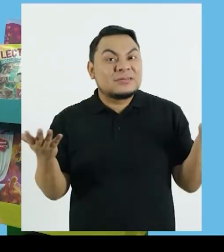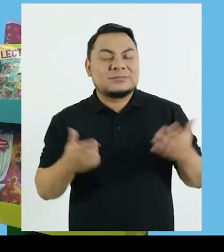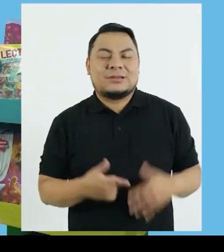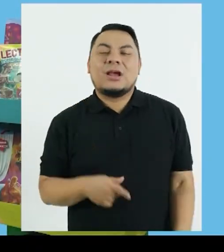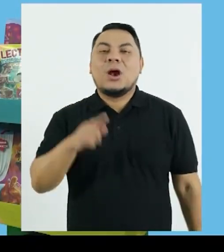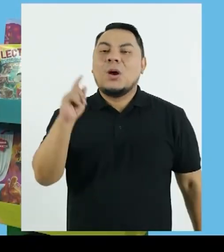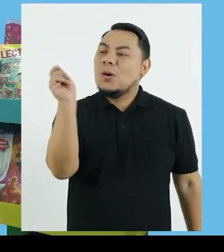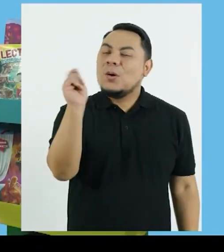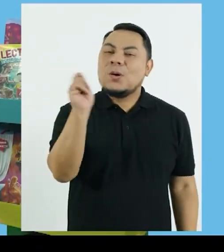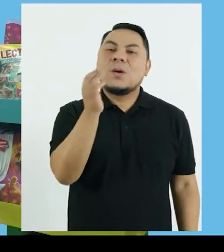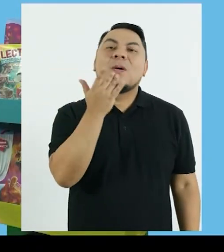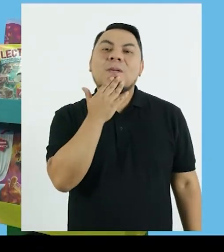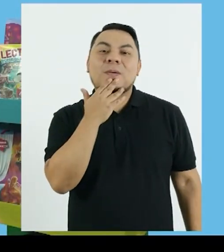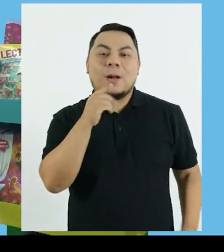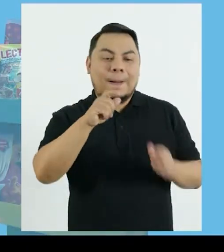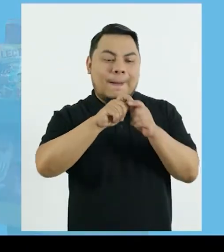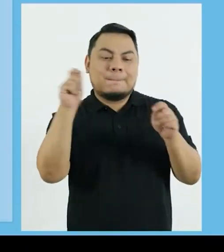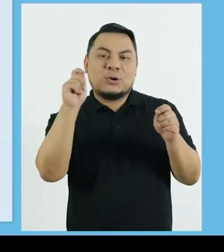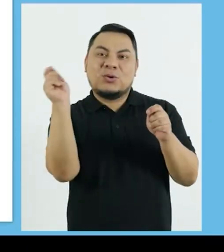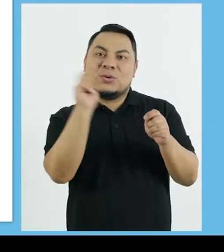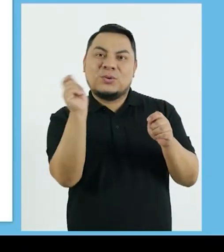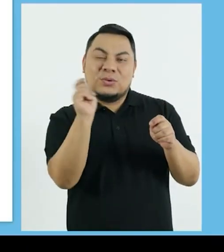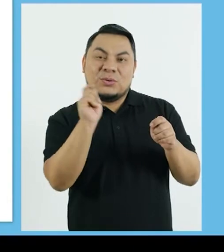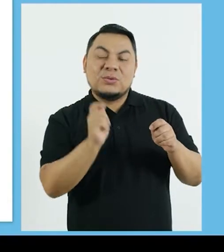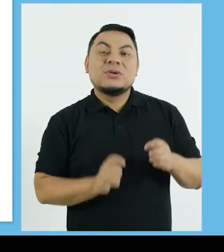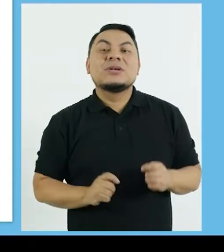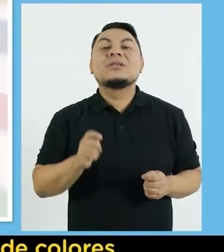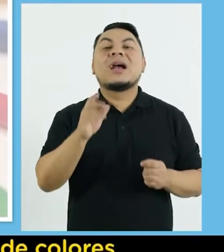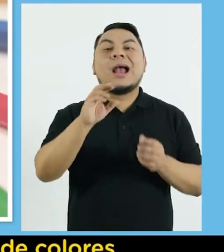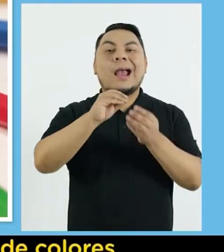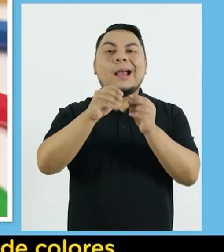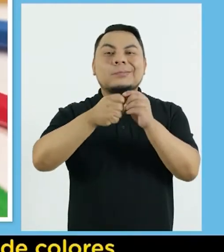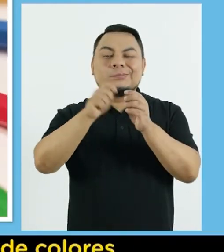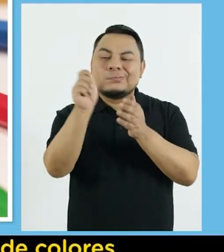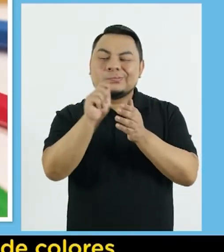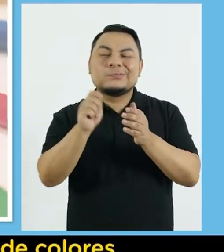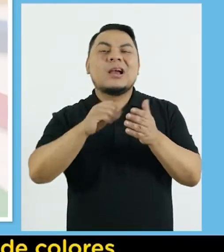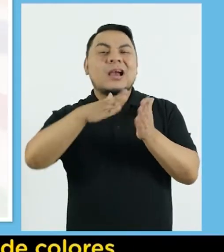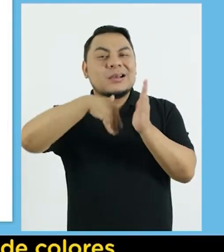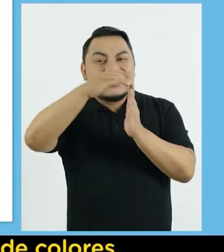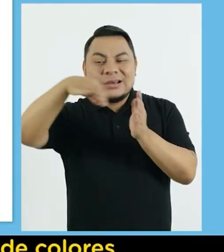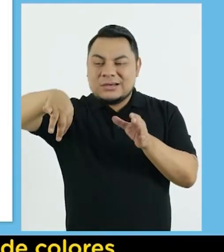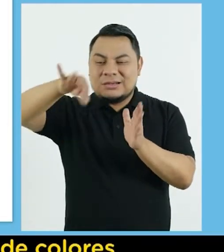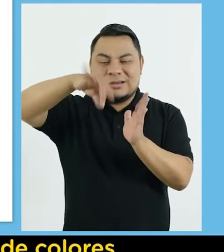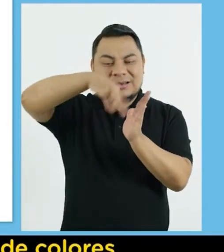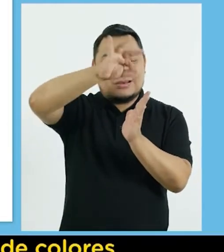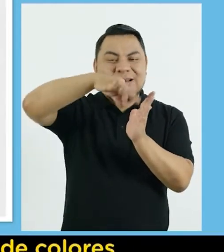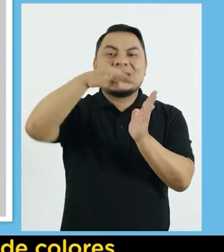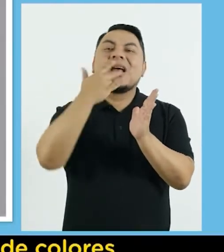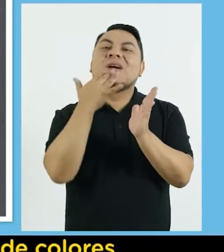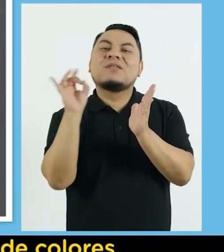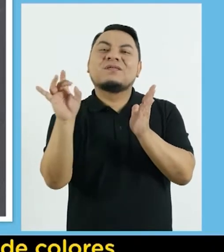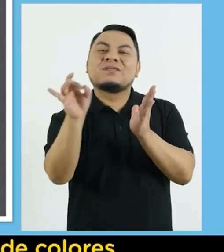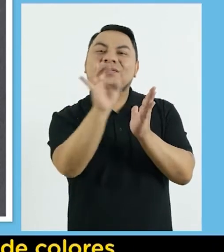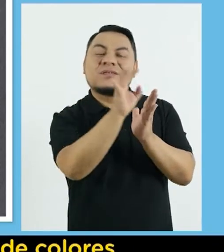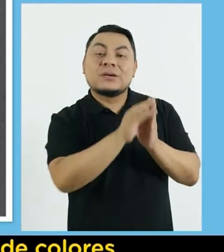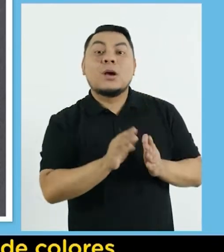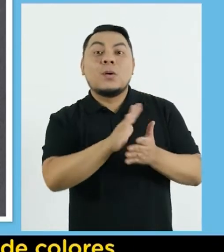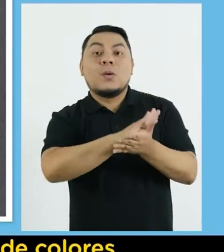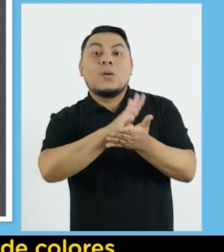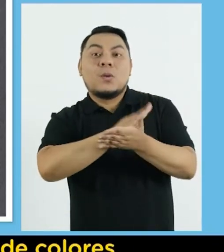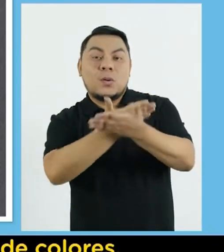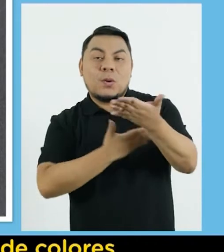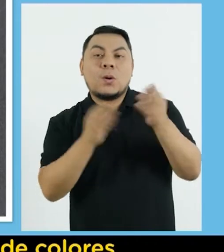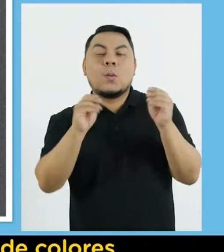y niños Necesitaremos colores Plumones Crayolas Témperas